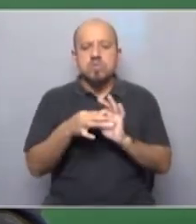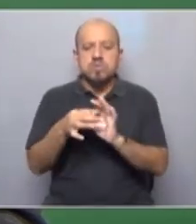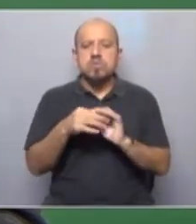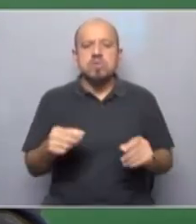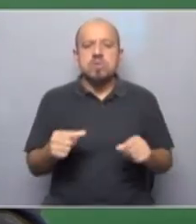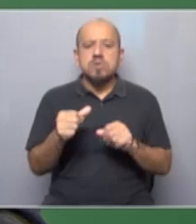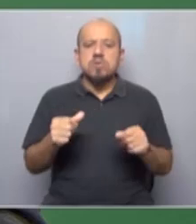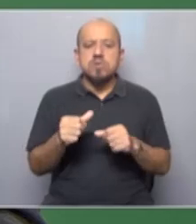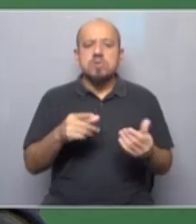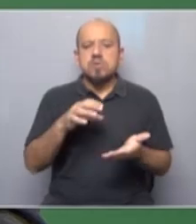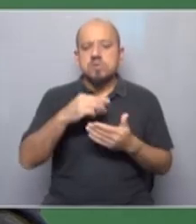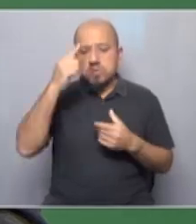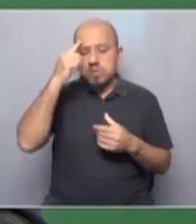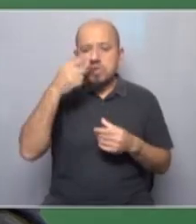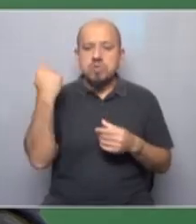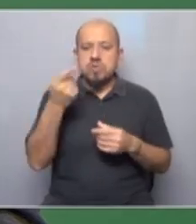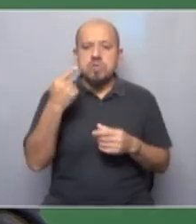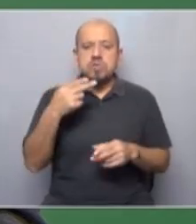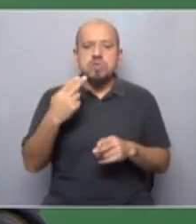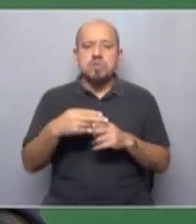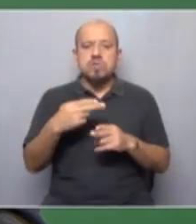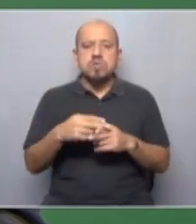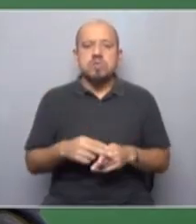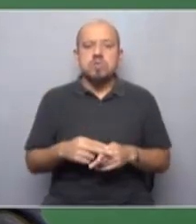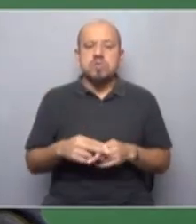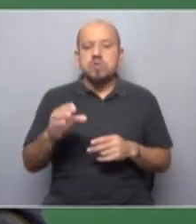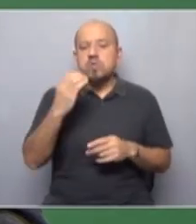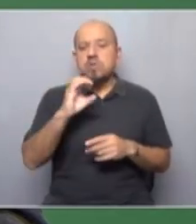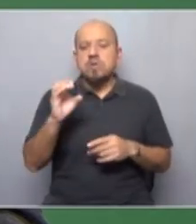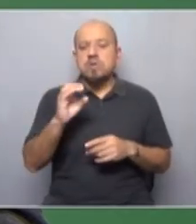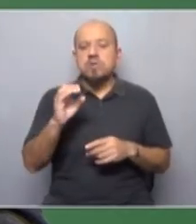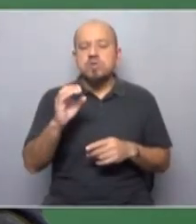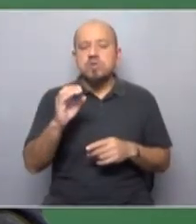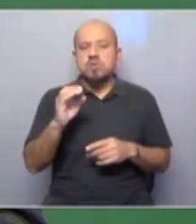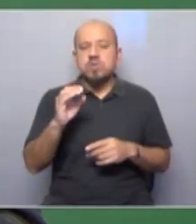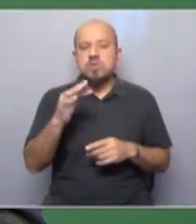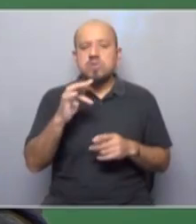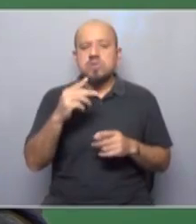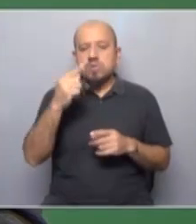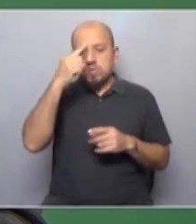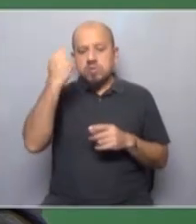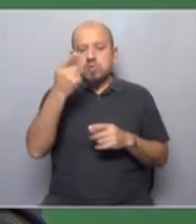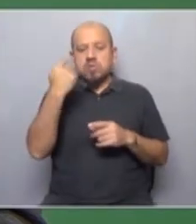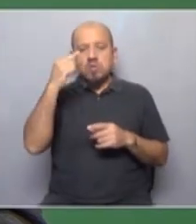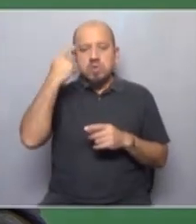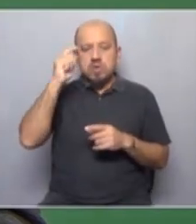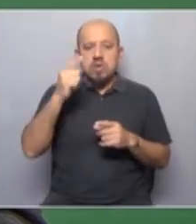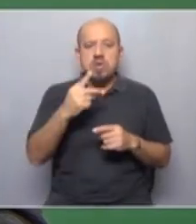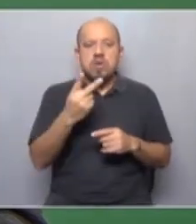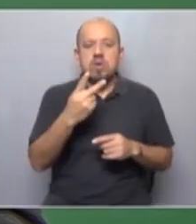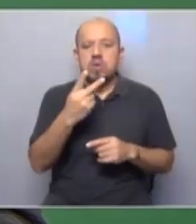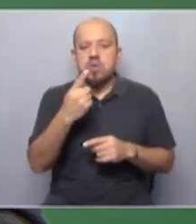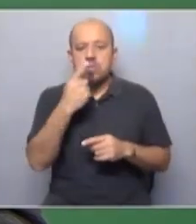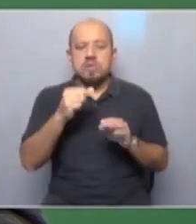central única una central internacional se llama así Confederación Sindical Internacional en el 2006 con la idea de un nuevo